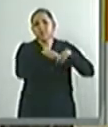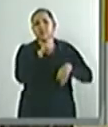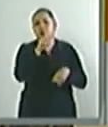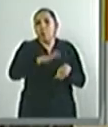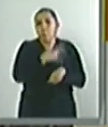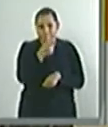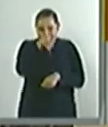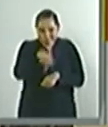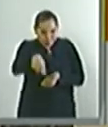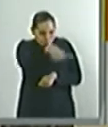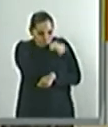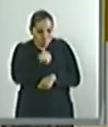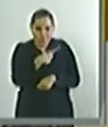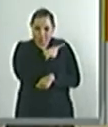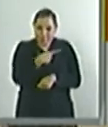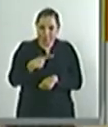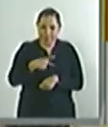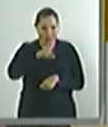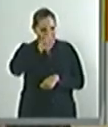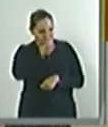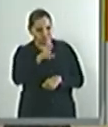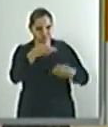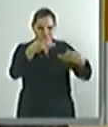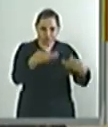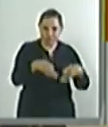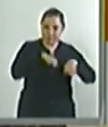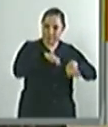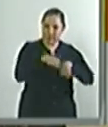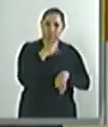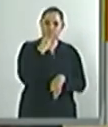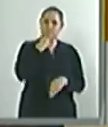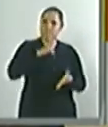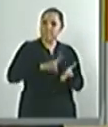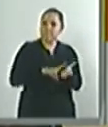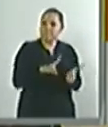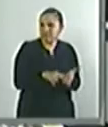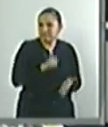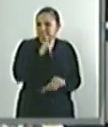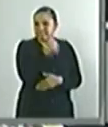el papel y la seriedad que requiere este trabajo. Señores, es cuanto.